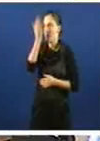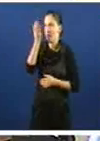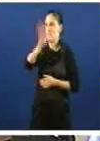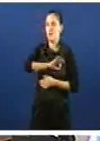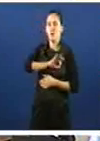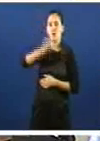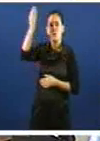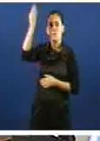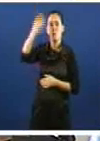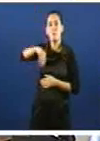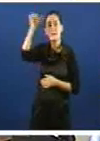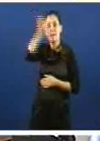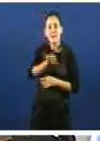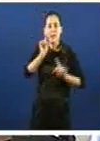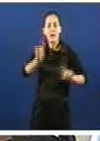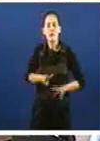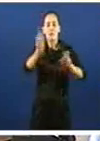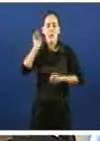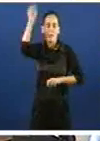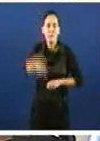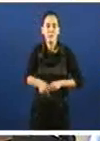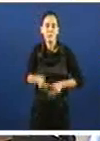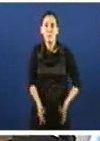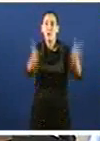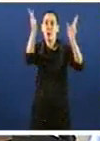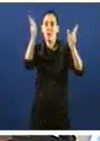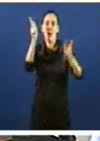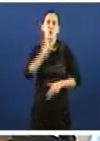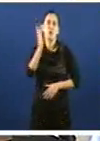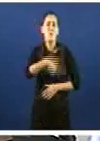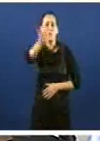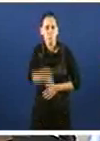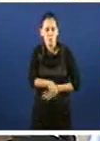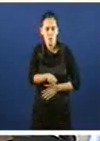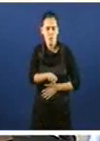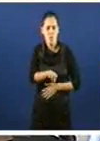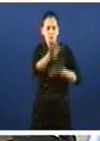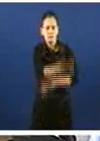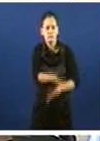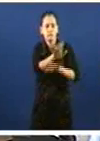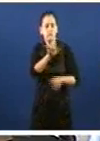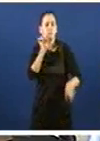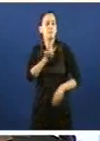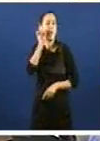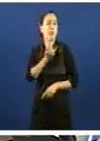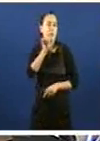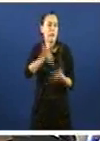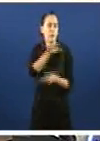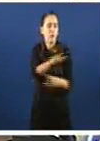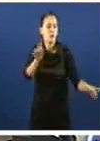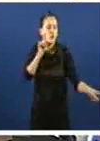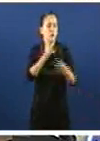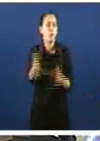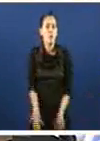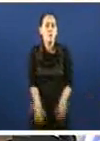A democracia non hai maior corrupción que mentir a cidadanía para gañar as eleccións. Ten a oportunidade, convido